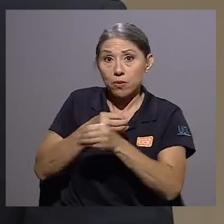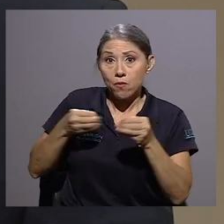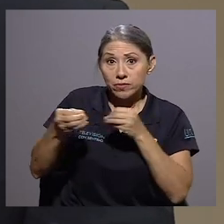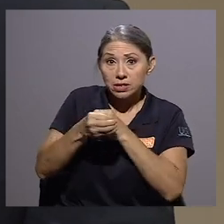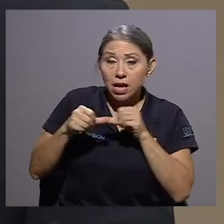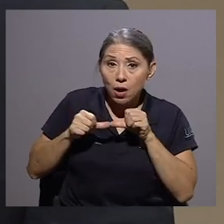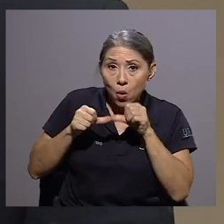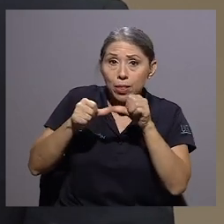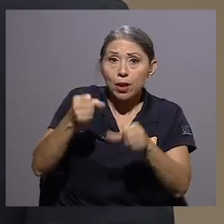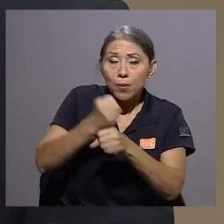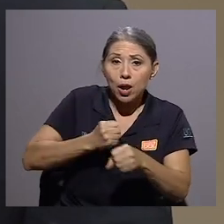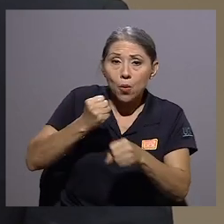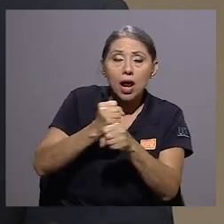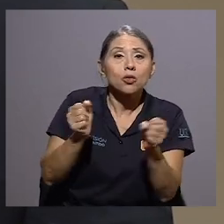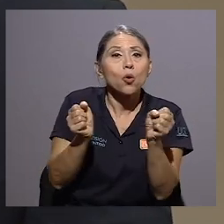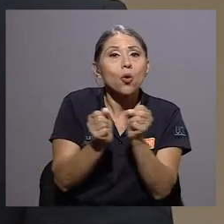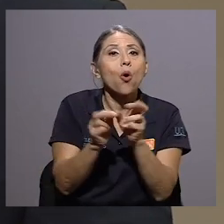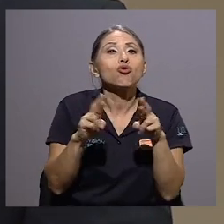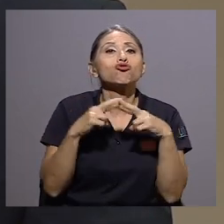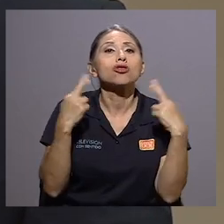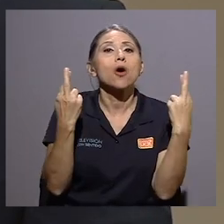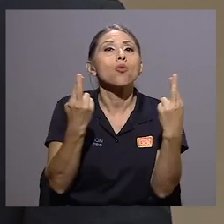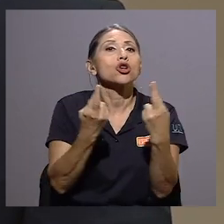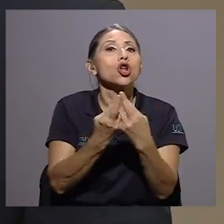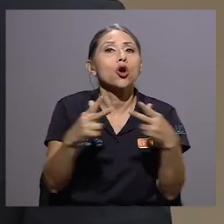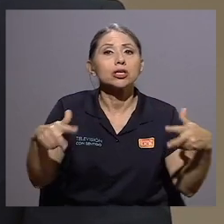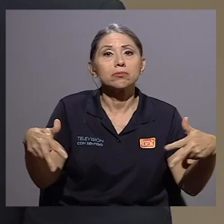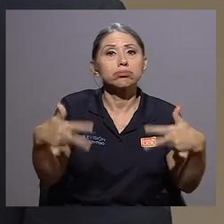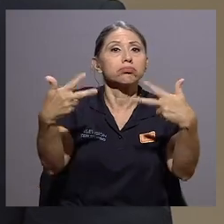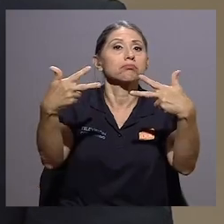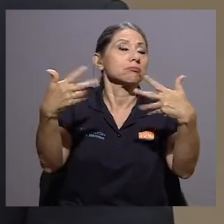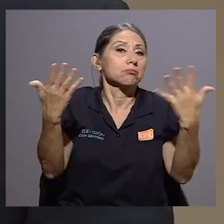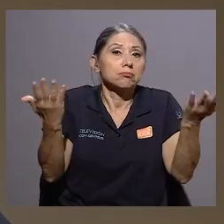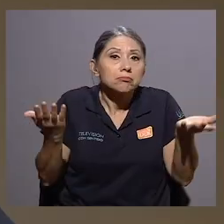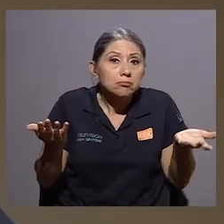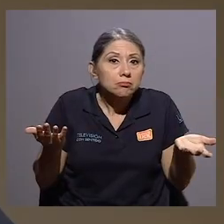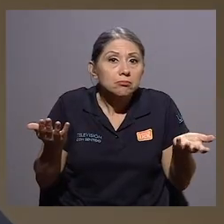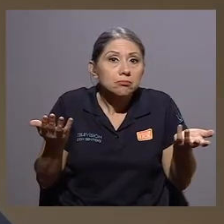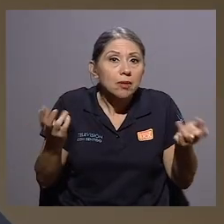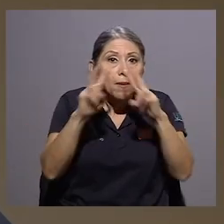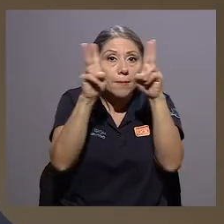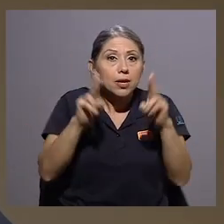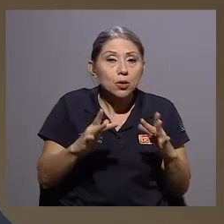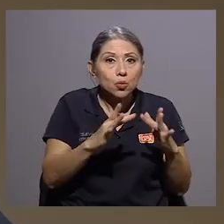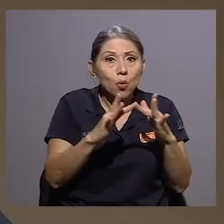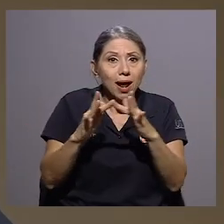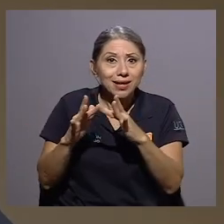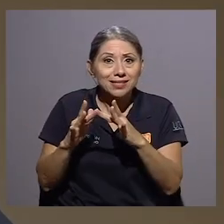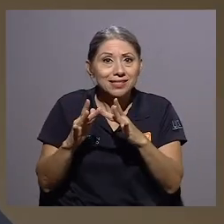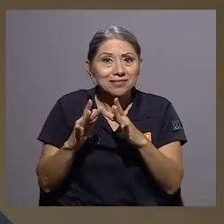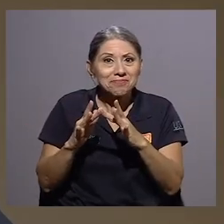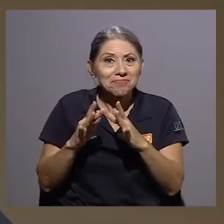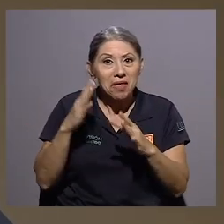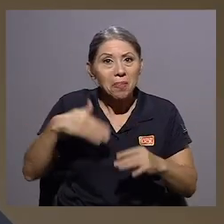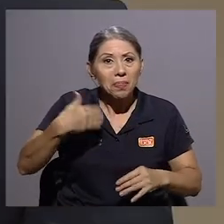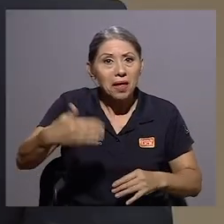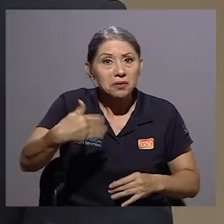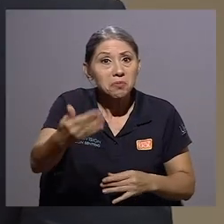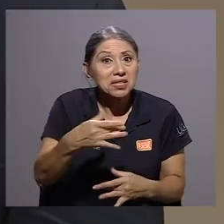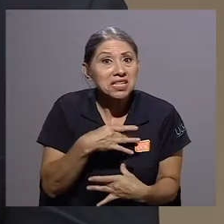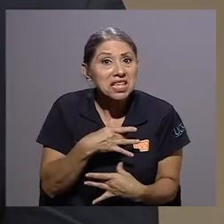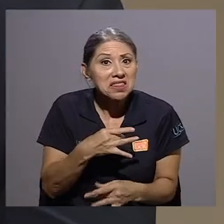elaborando con reuniones virtuales con nuestros clientes. Es más, será interesante después analizar